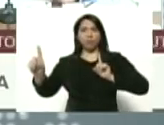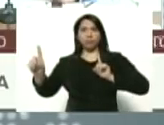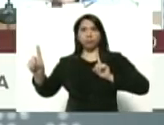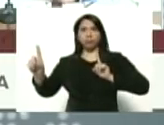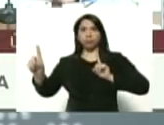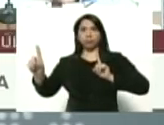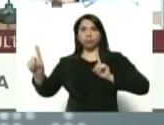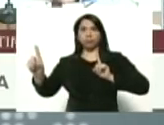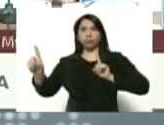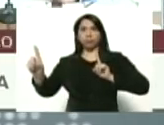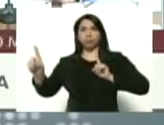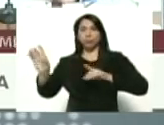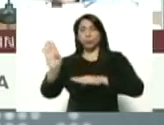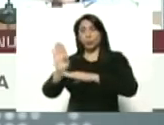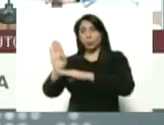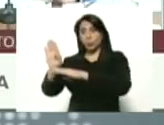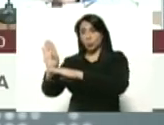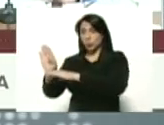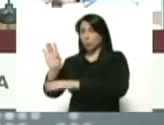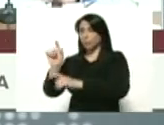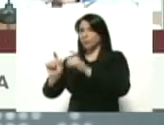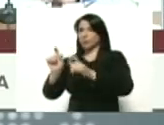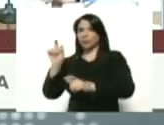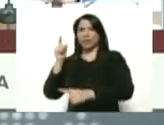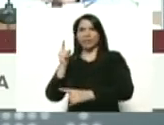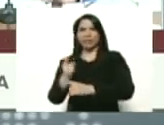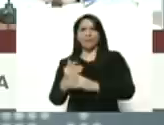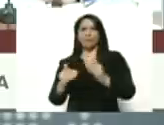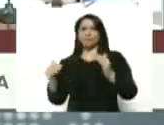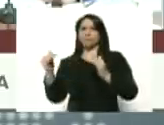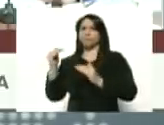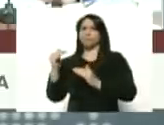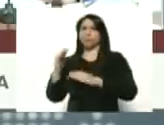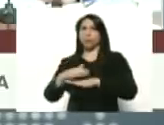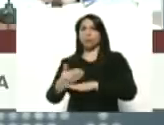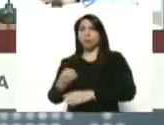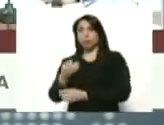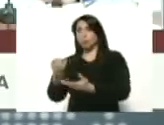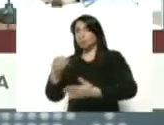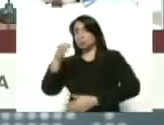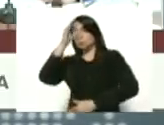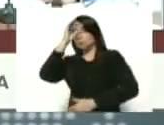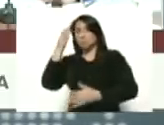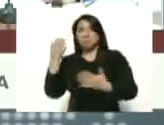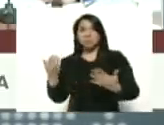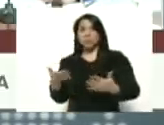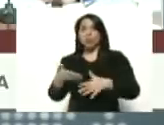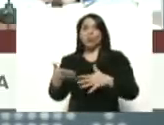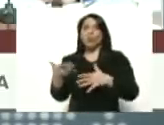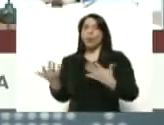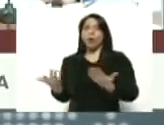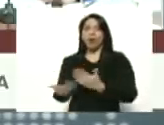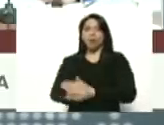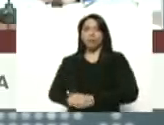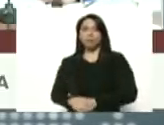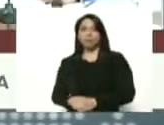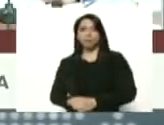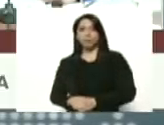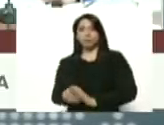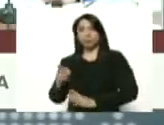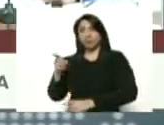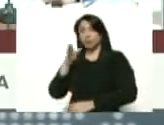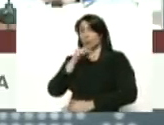se cuide la gente al máximo, porque usted no sabe en qué momento ese